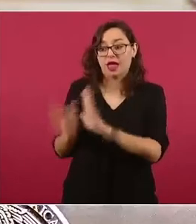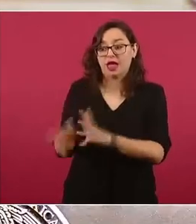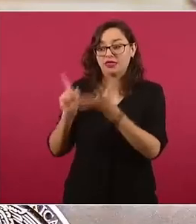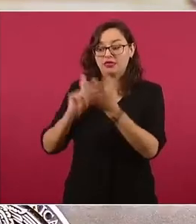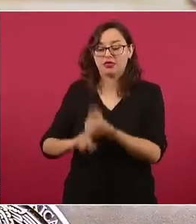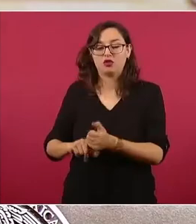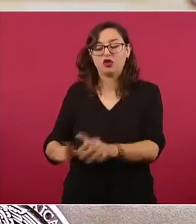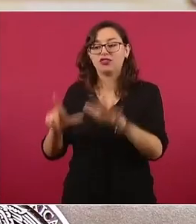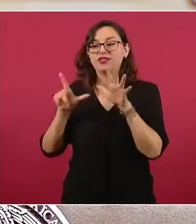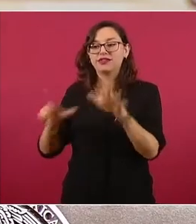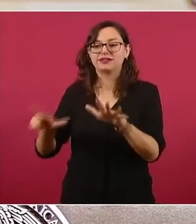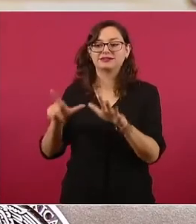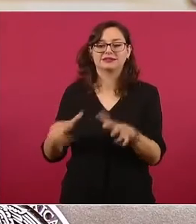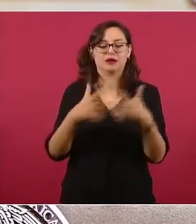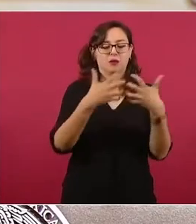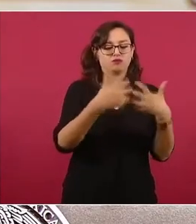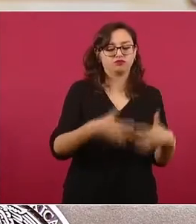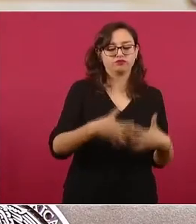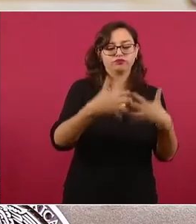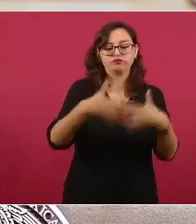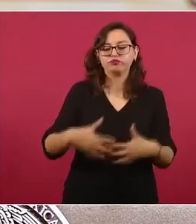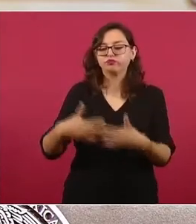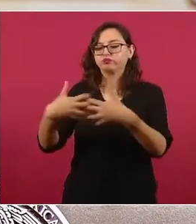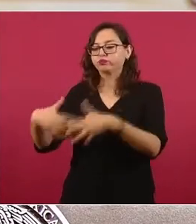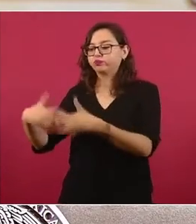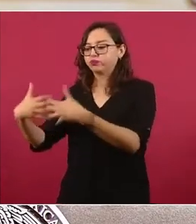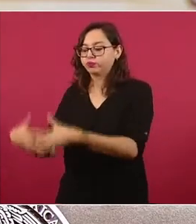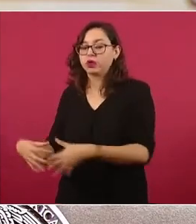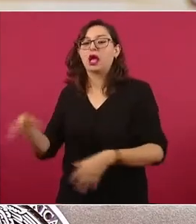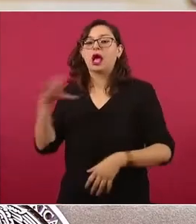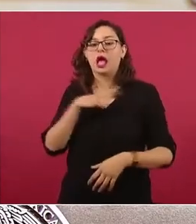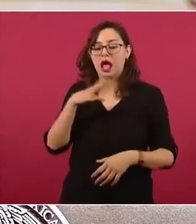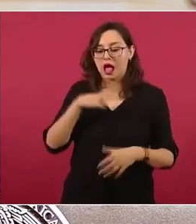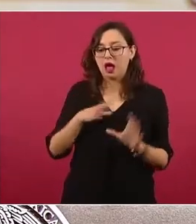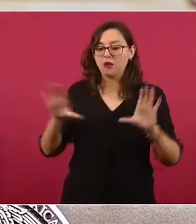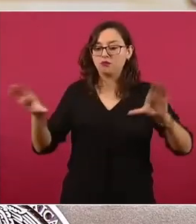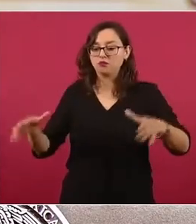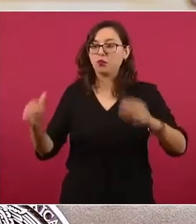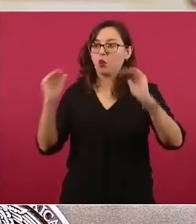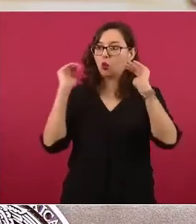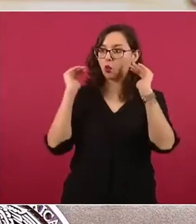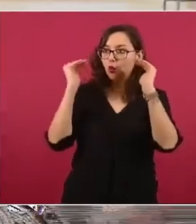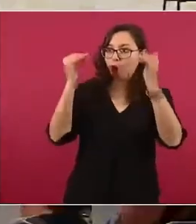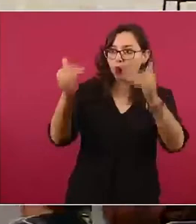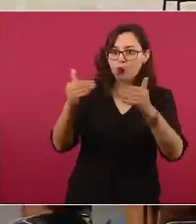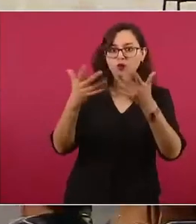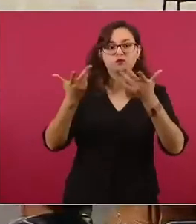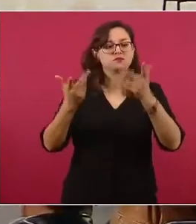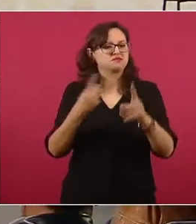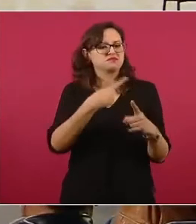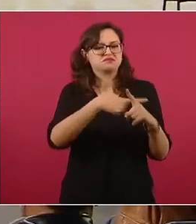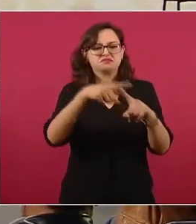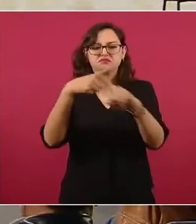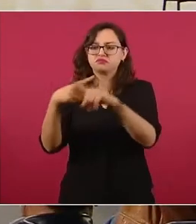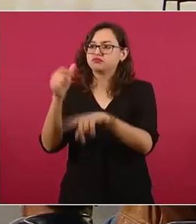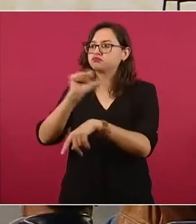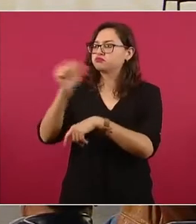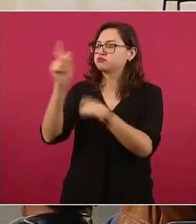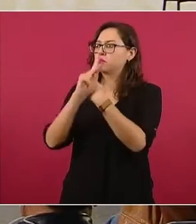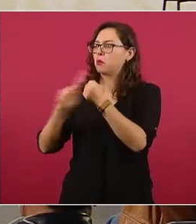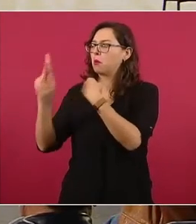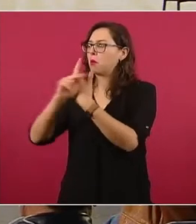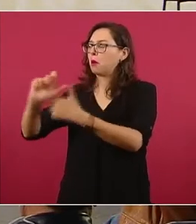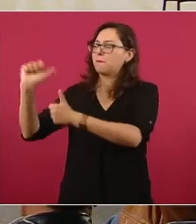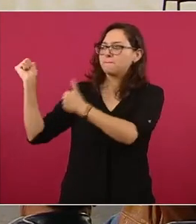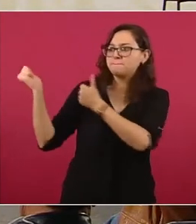de proceso. Los equipos críticos como recipientes y compresores a medida que se compraron en el extranjero. Pero, ¿qué